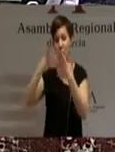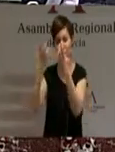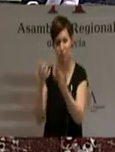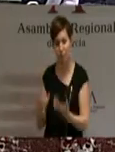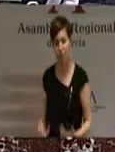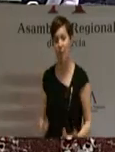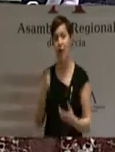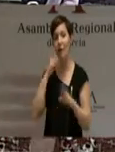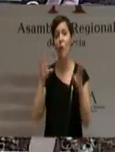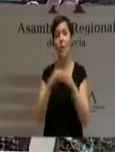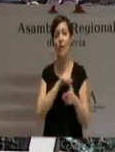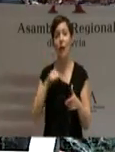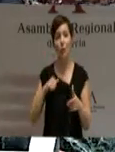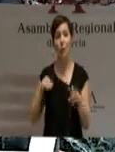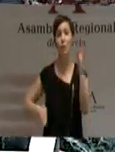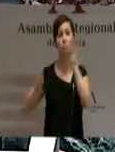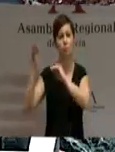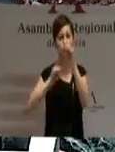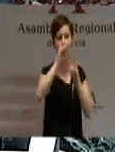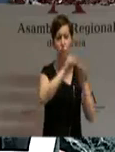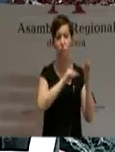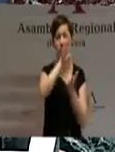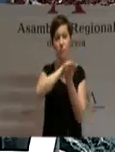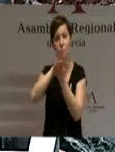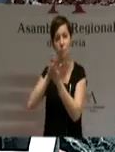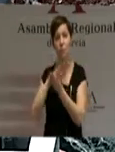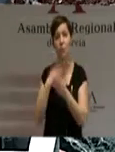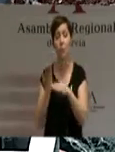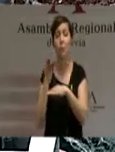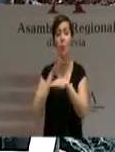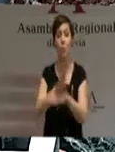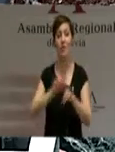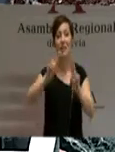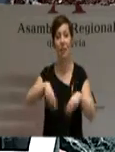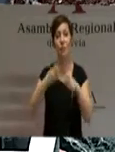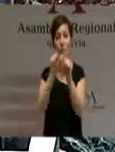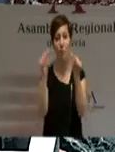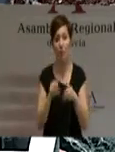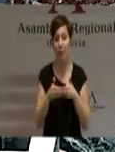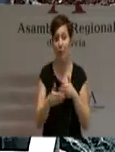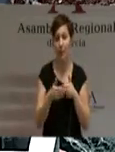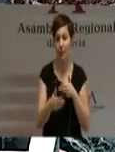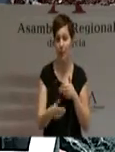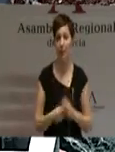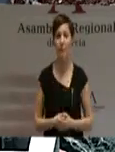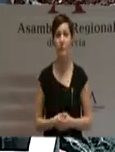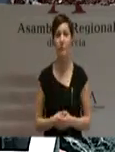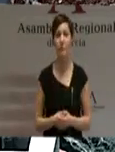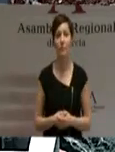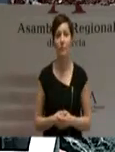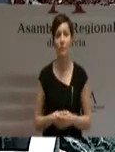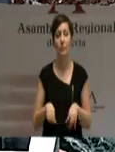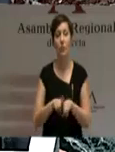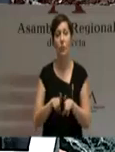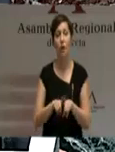comunidades autónomas que le permitirá elevar una propuesta de reforma del modelo para ser aprobado próximamente. No ocultaré que